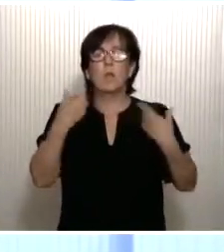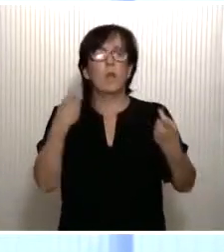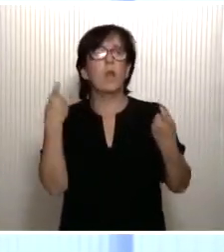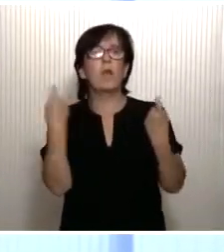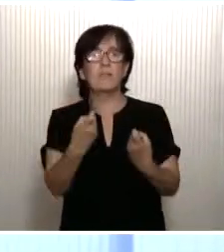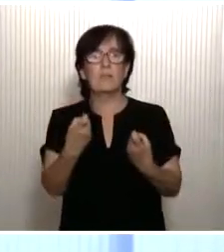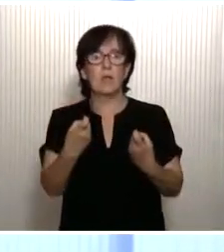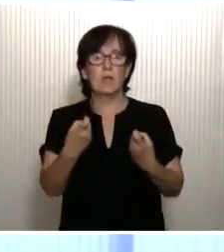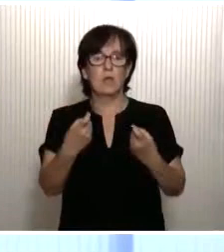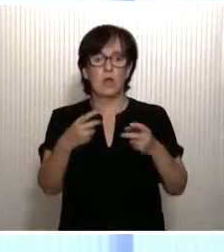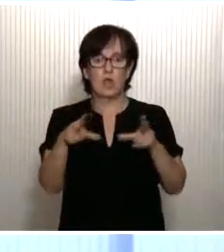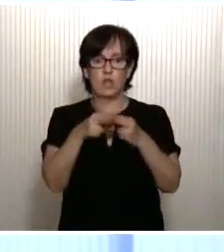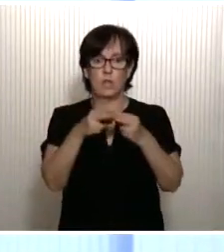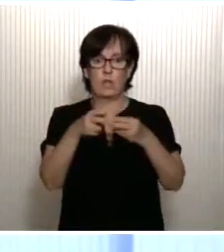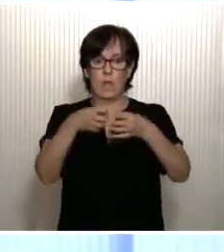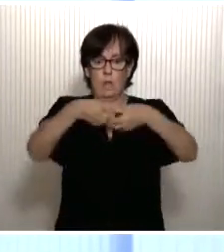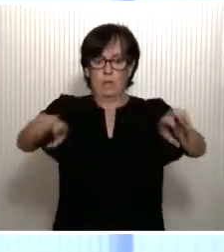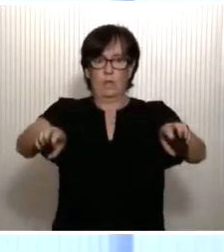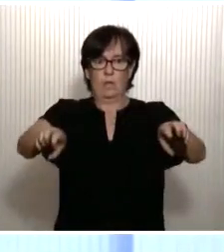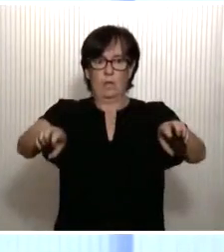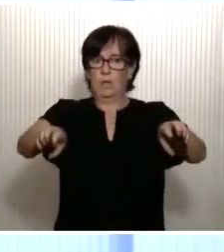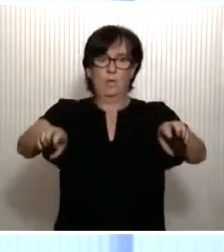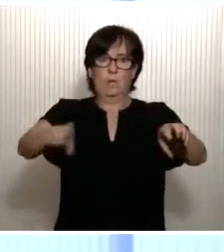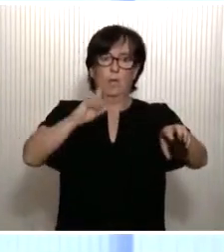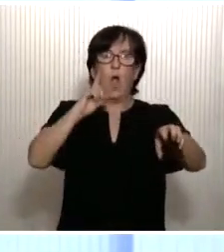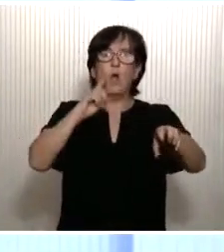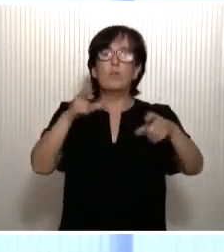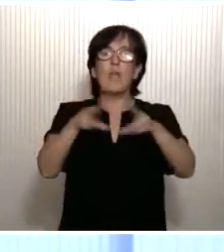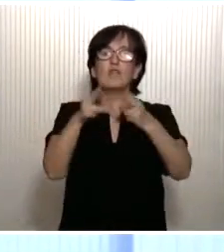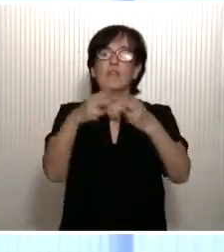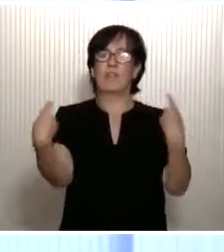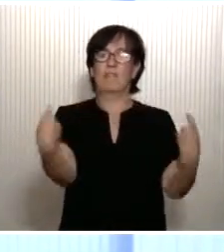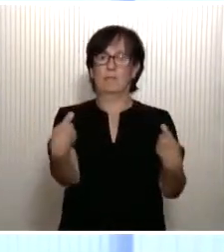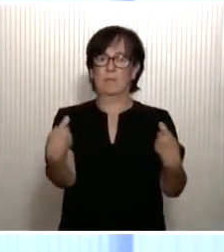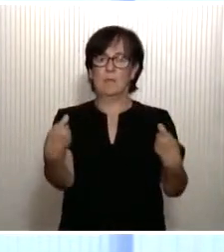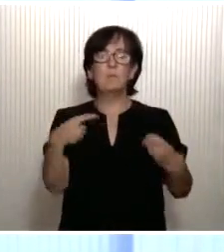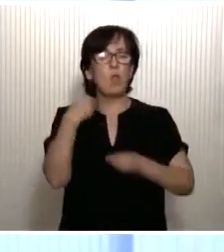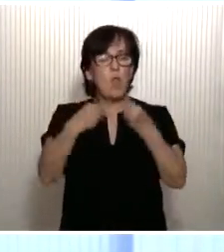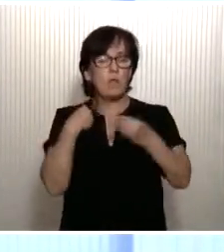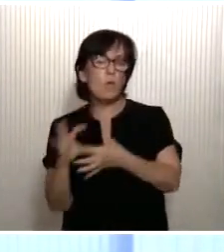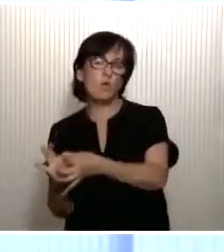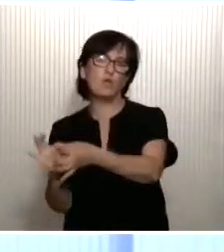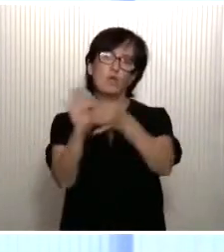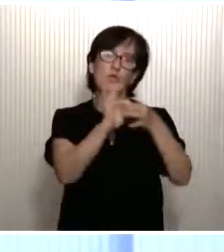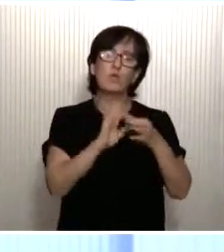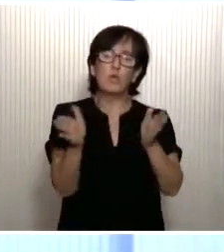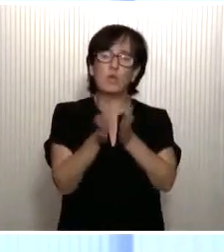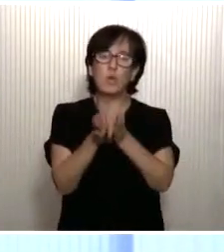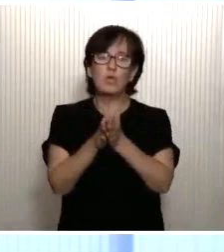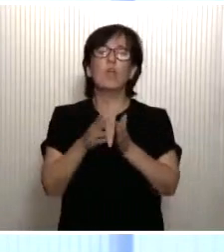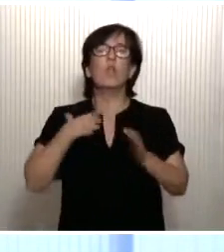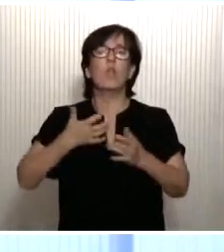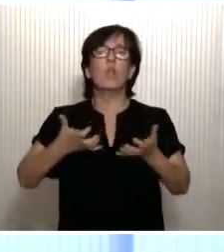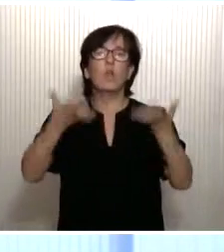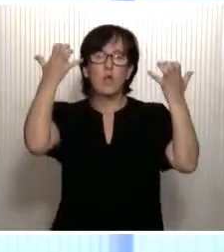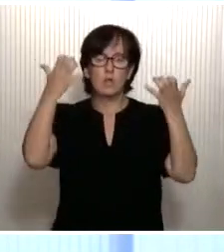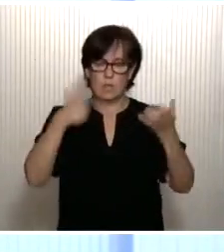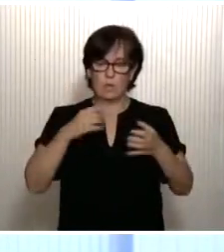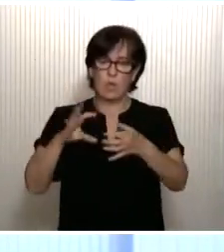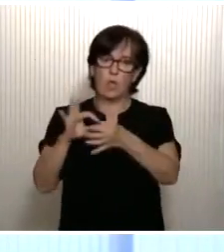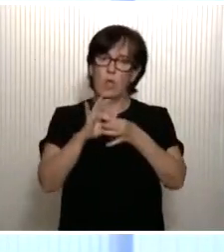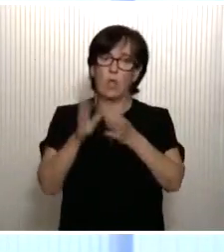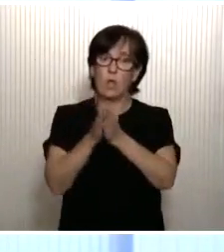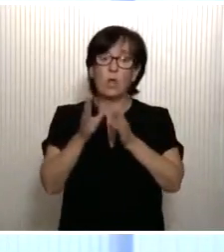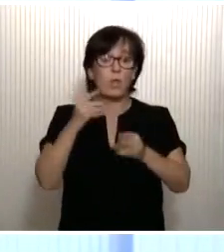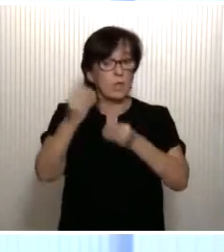sociedad dividida en dos o con una sociedad enfrentada. Lo hicimos juntos y lo conseguimos juntos. Esa es la lección que tenemos que